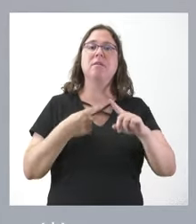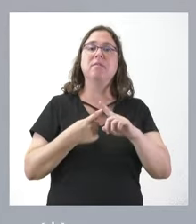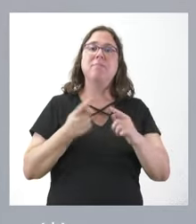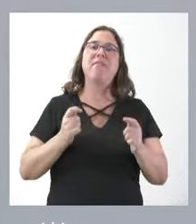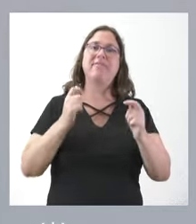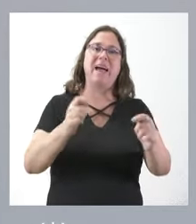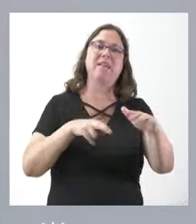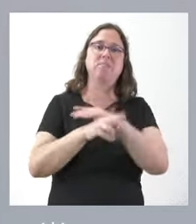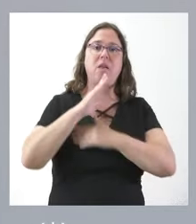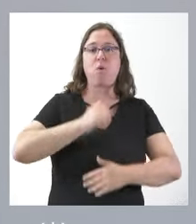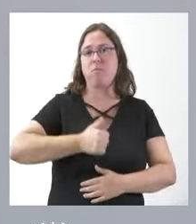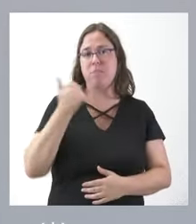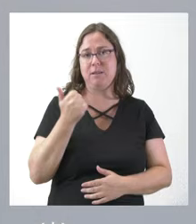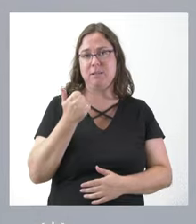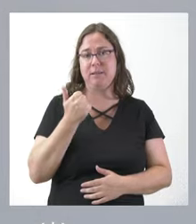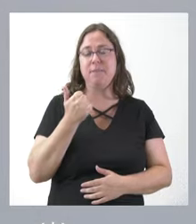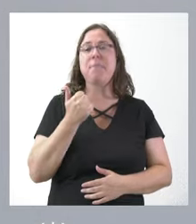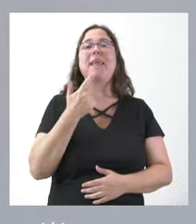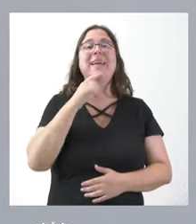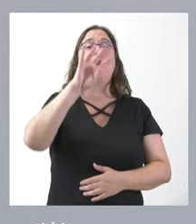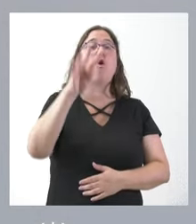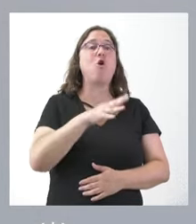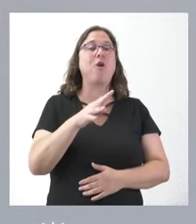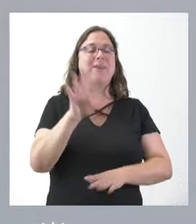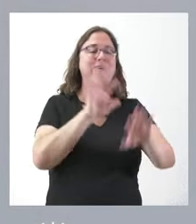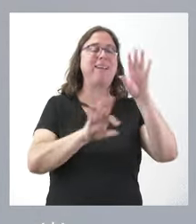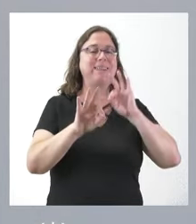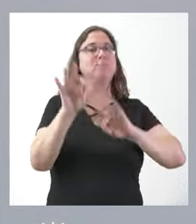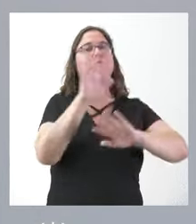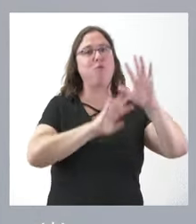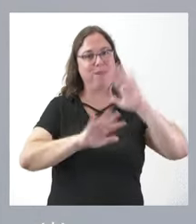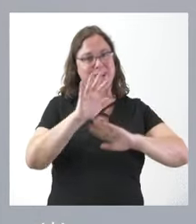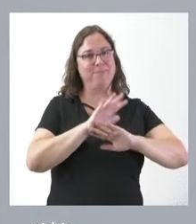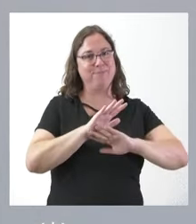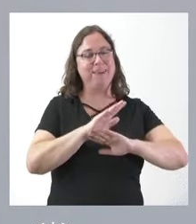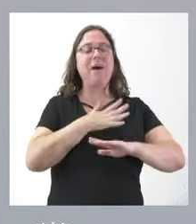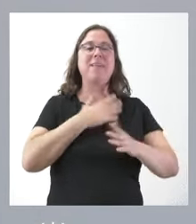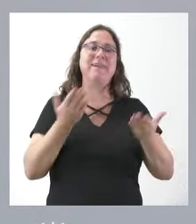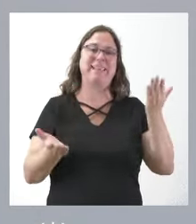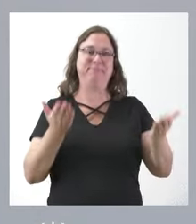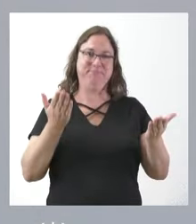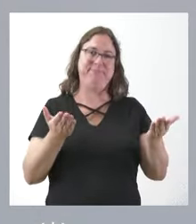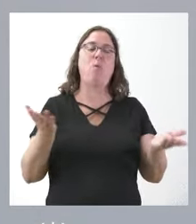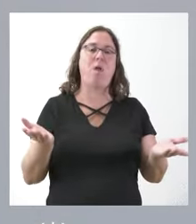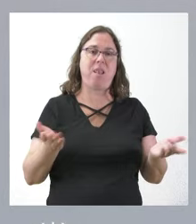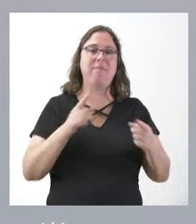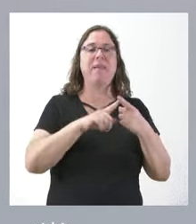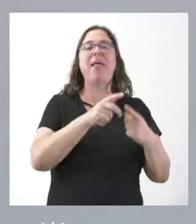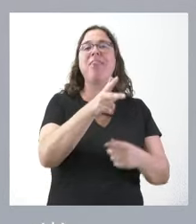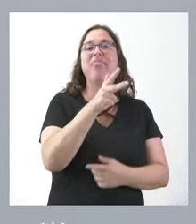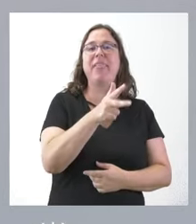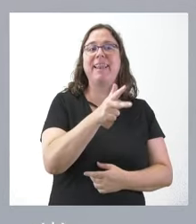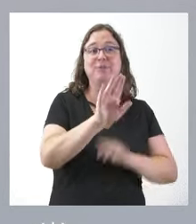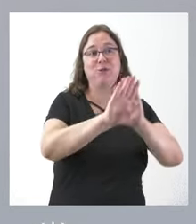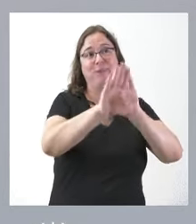recursos más adecuados. Siempre elegir los horarios es una cosa muy complicada, porque se buscan varios equilibrios. El derecho de los